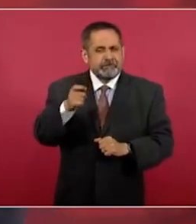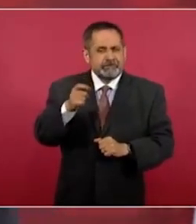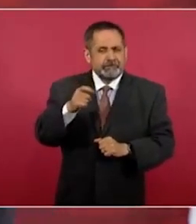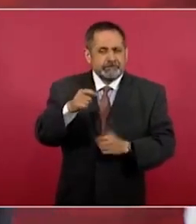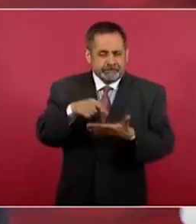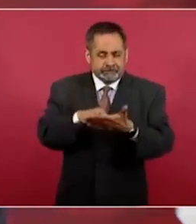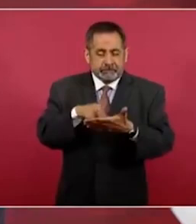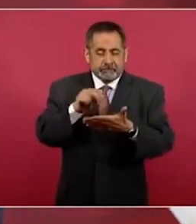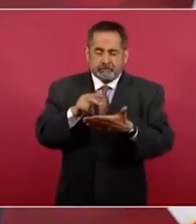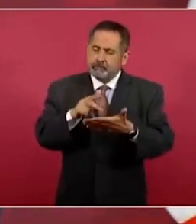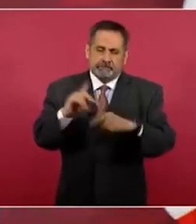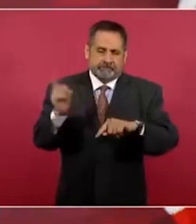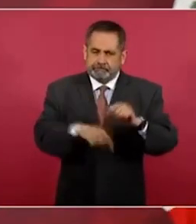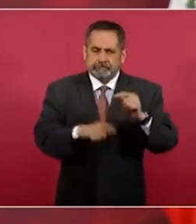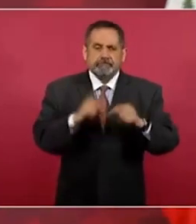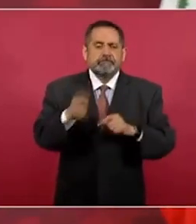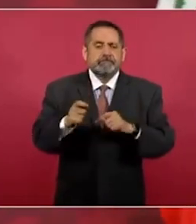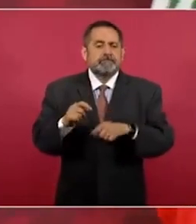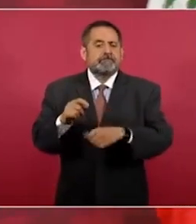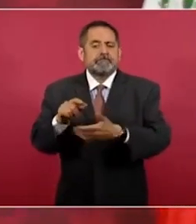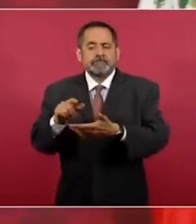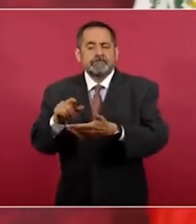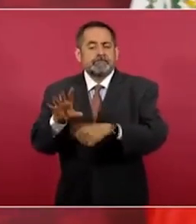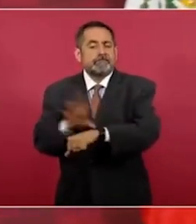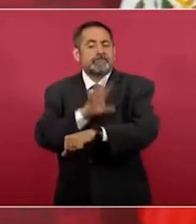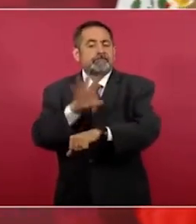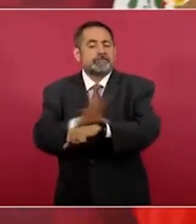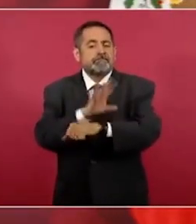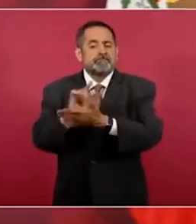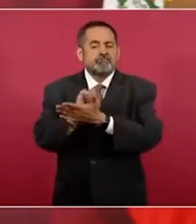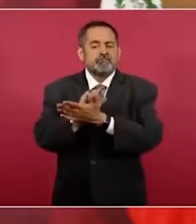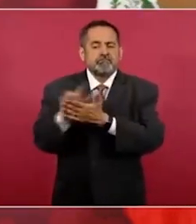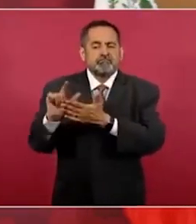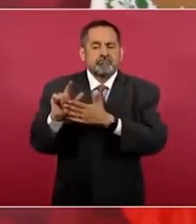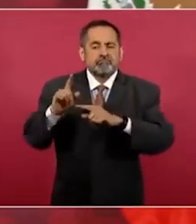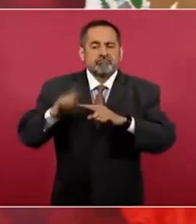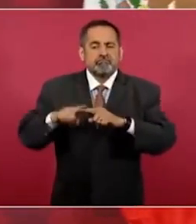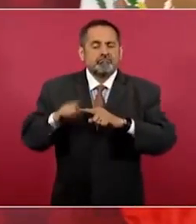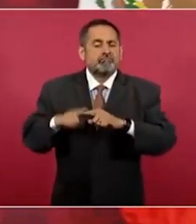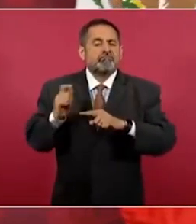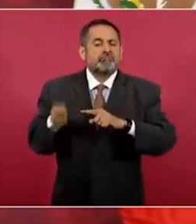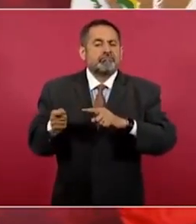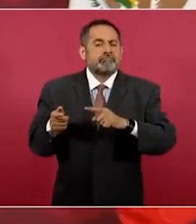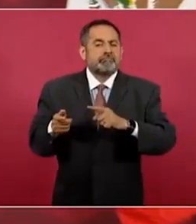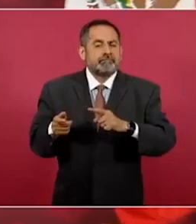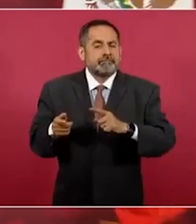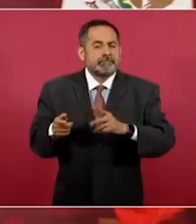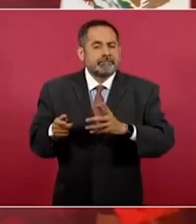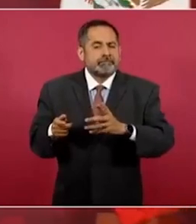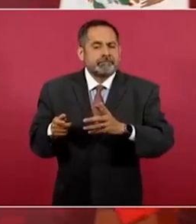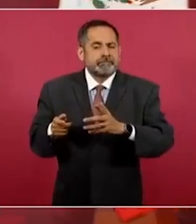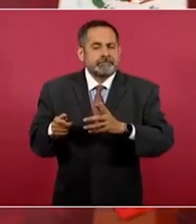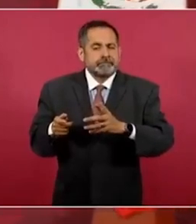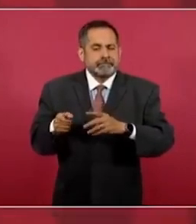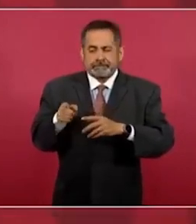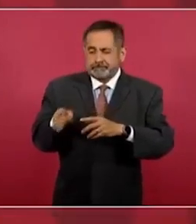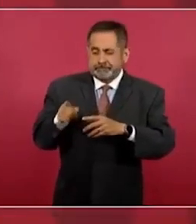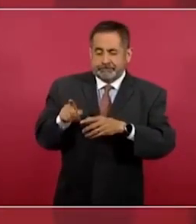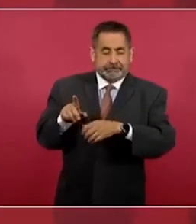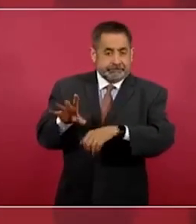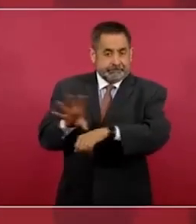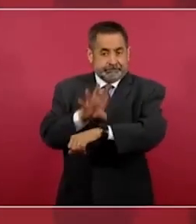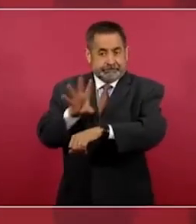lo que se produce